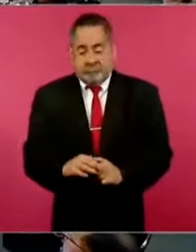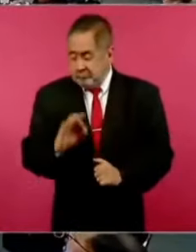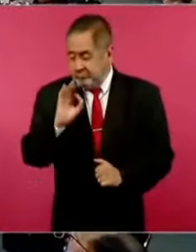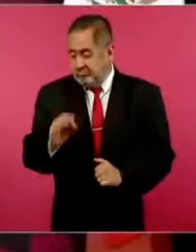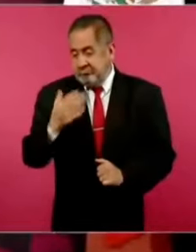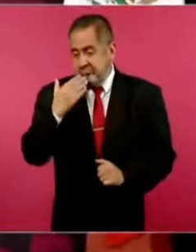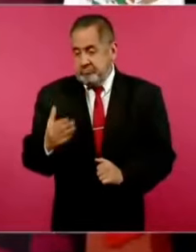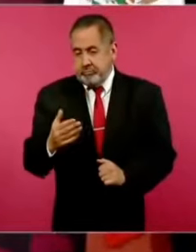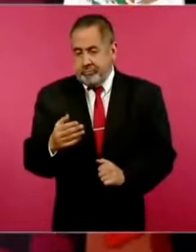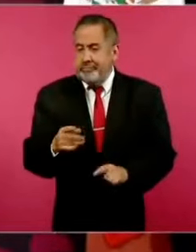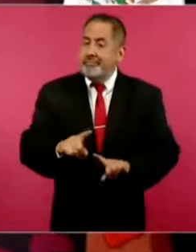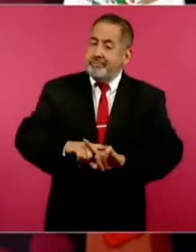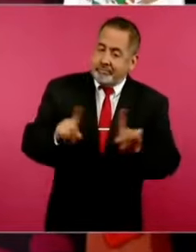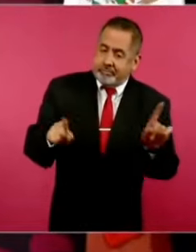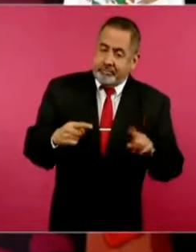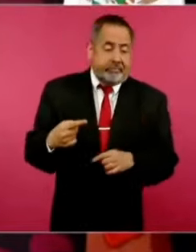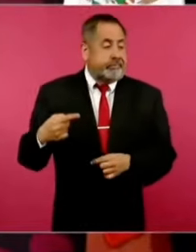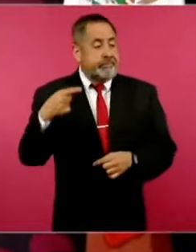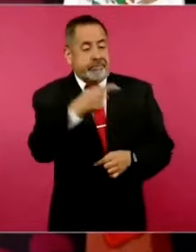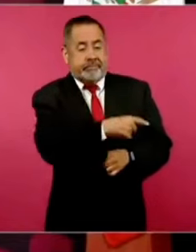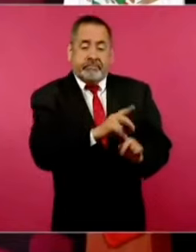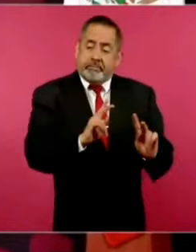cuando vendieron Manamex,